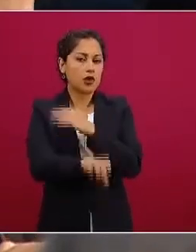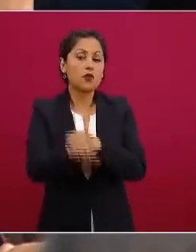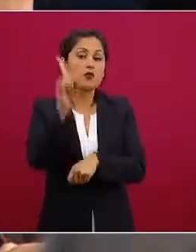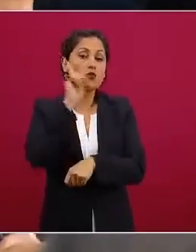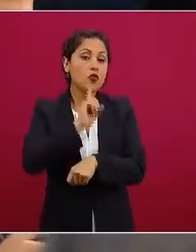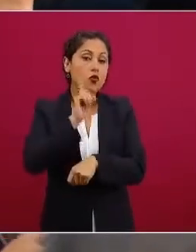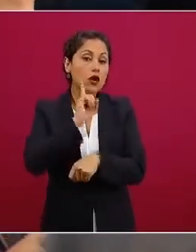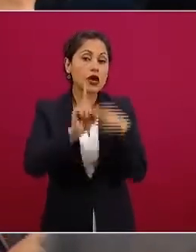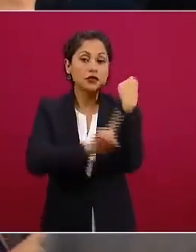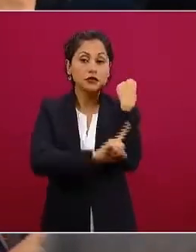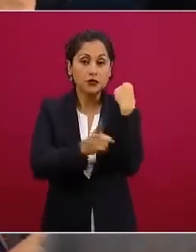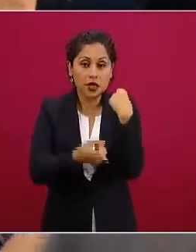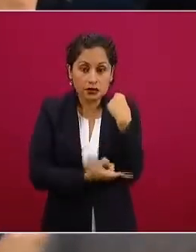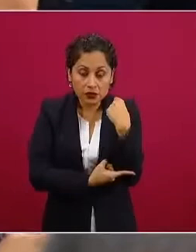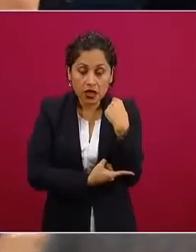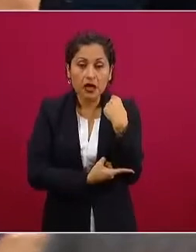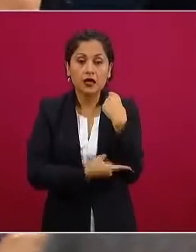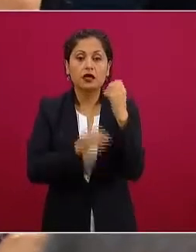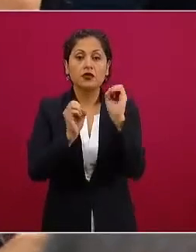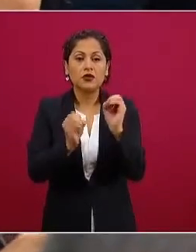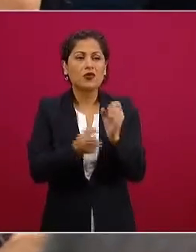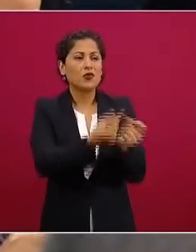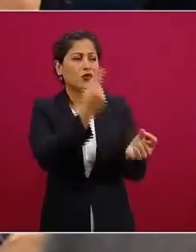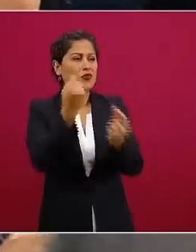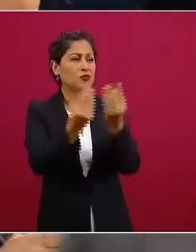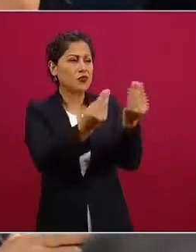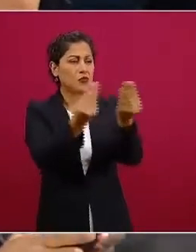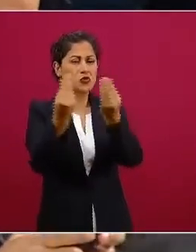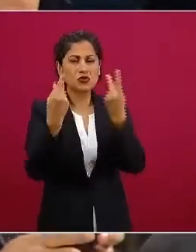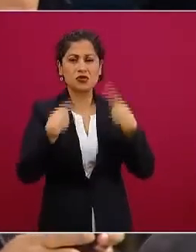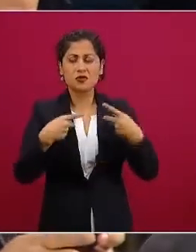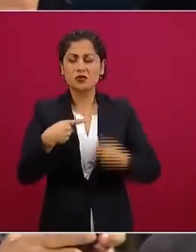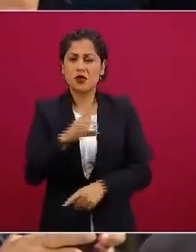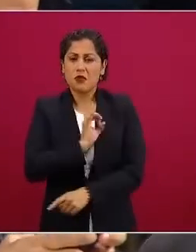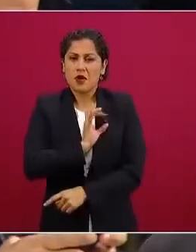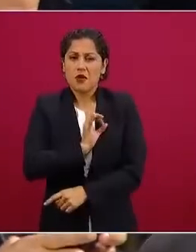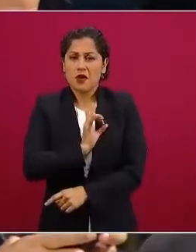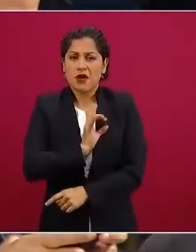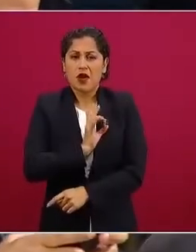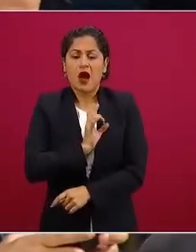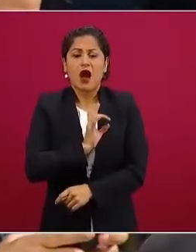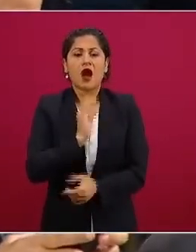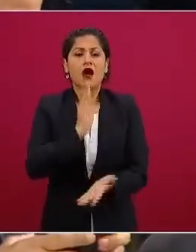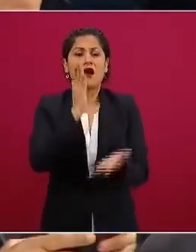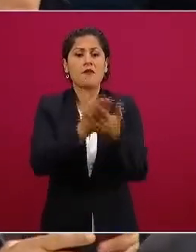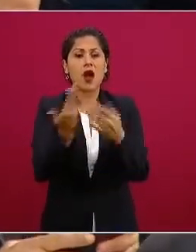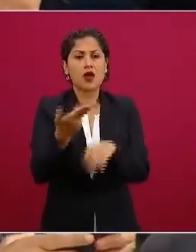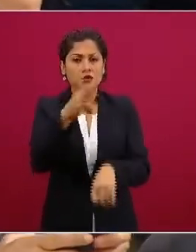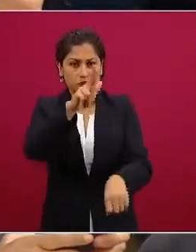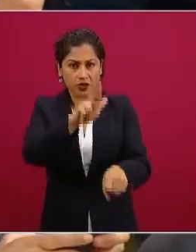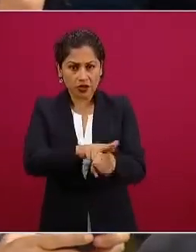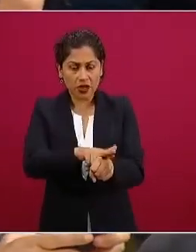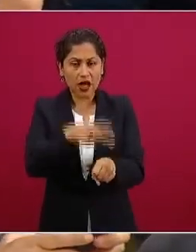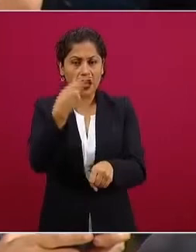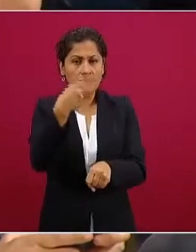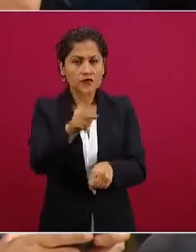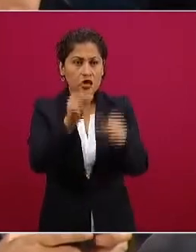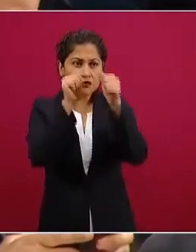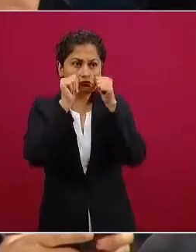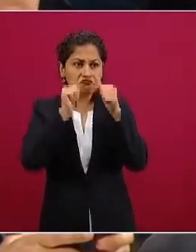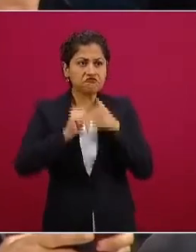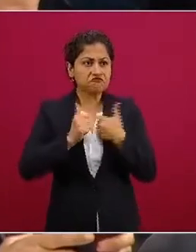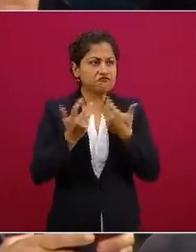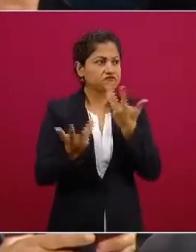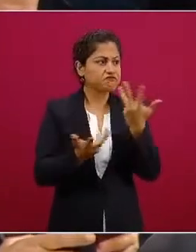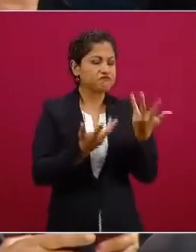incluso o sea que hay preocupación en muchos mexicanos que están acudiendo a los hospitales y no están encontrando justamente